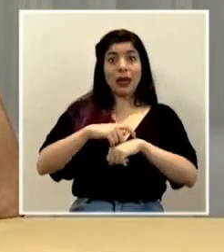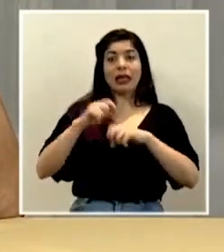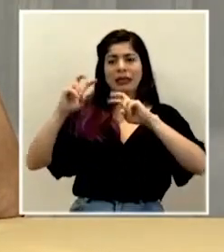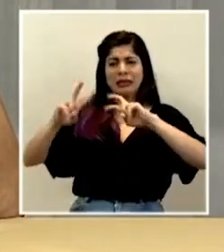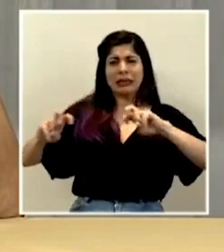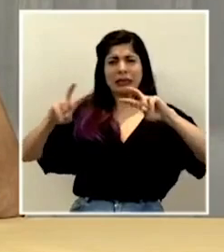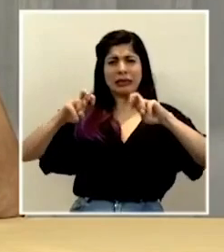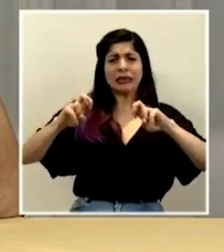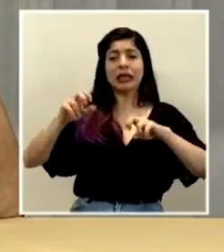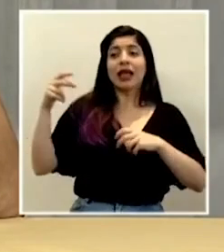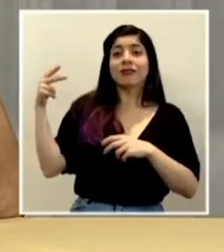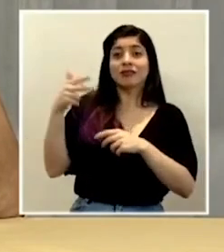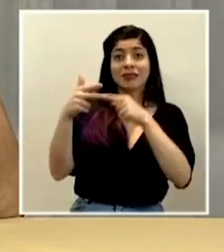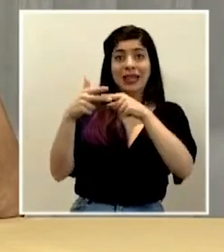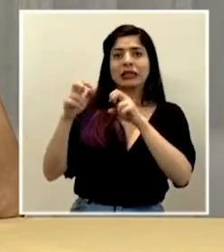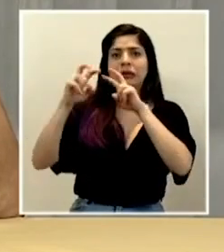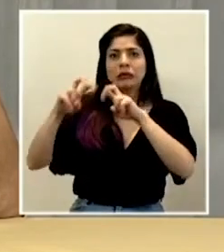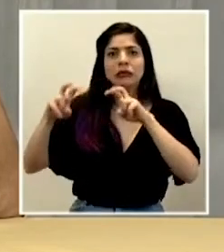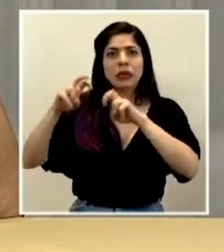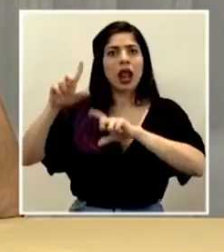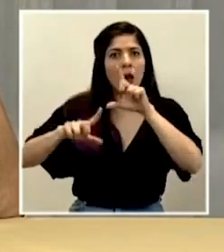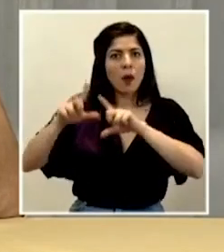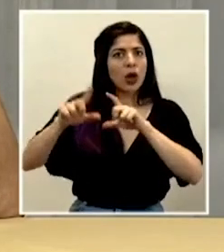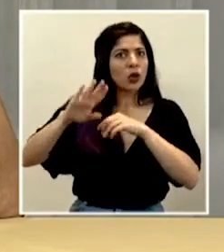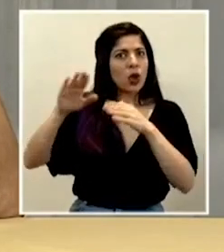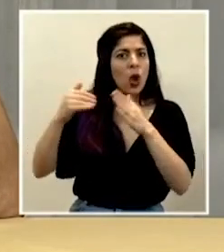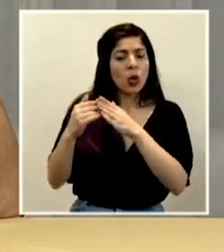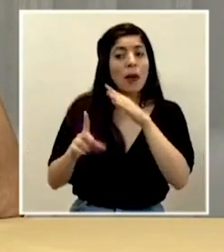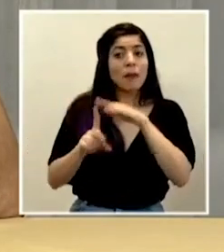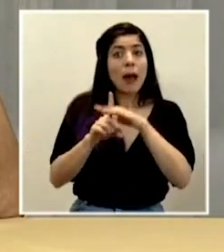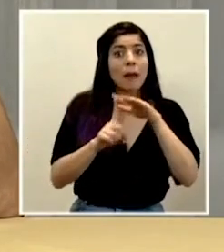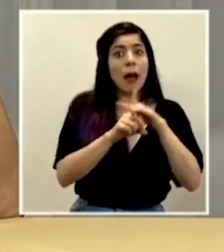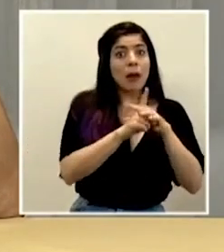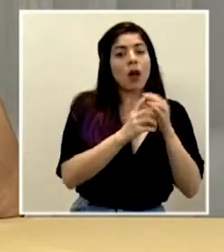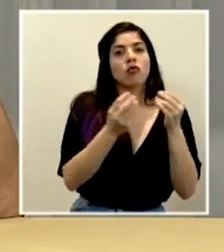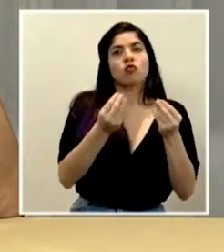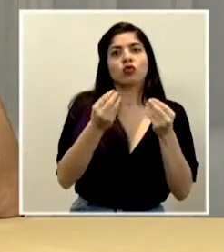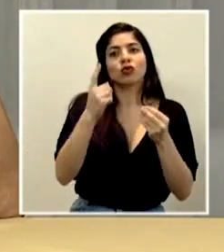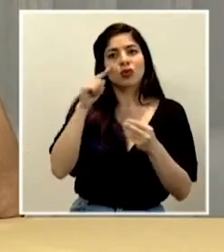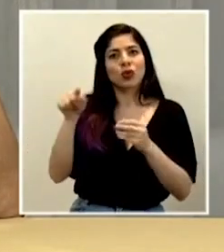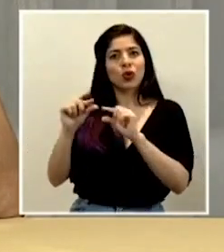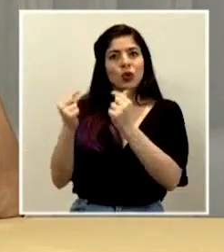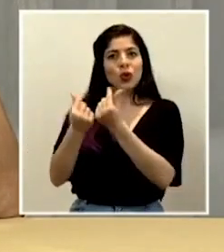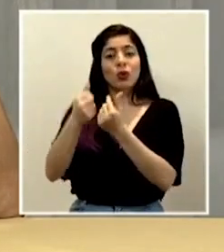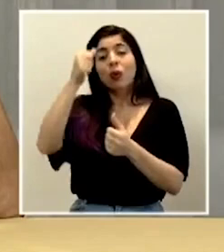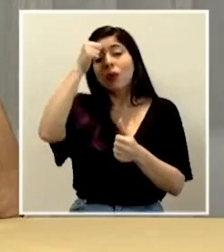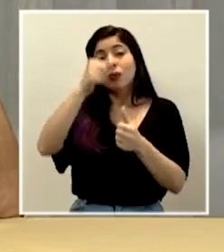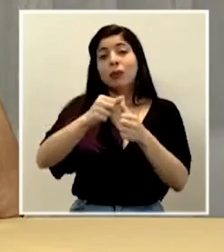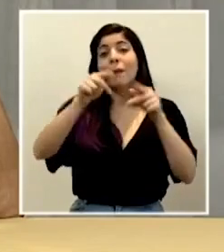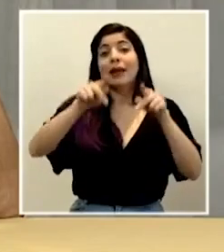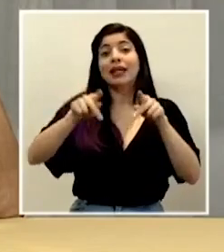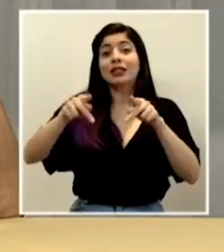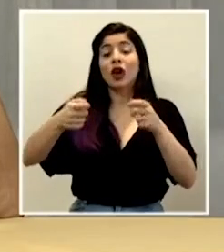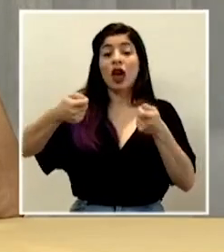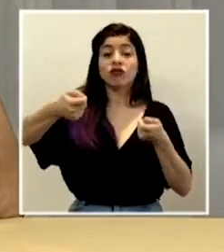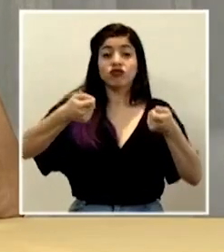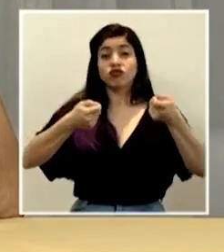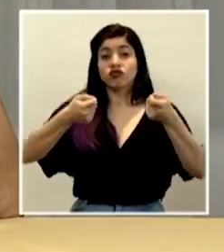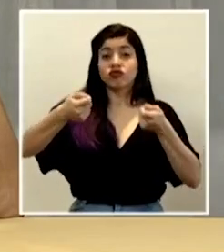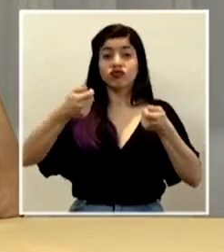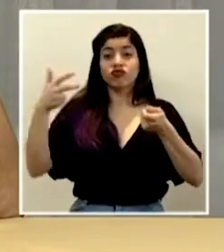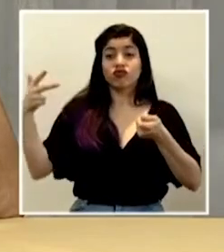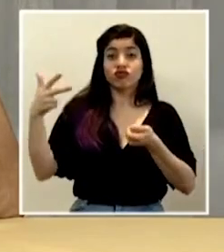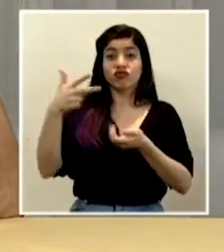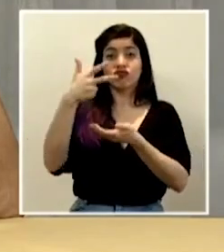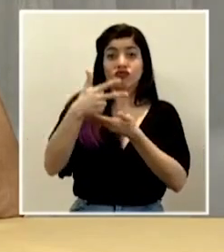agresivo con los transportistas, pues muchos de los casos que están surgiendo son por justamente este grupo. Recordemos que las personas transportistas que vengan